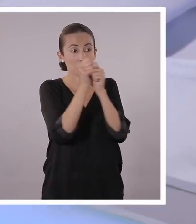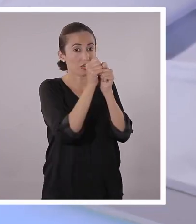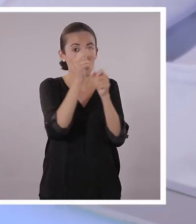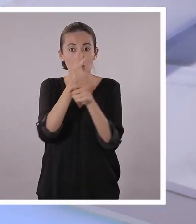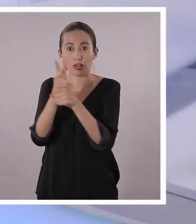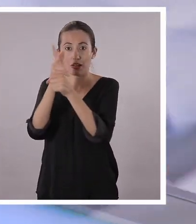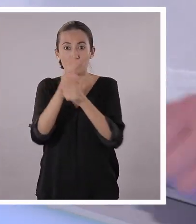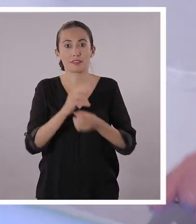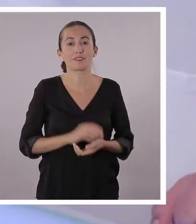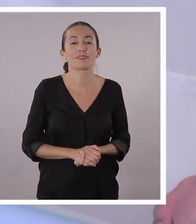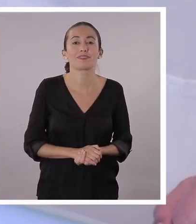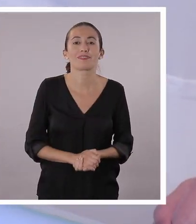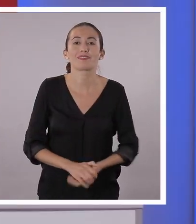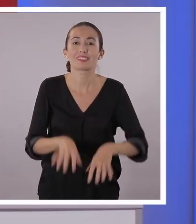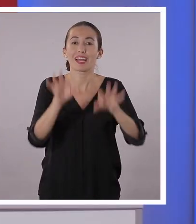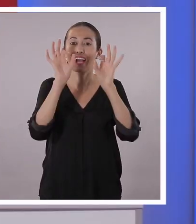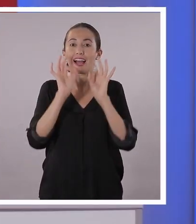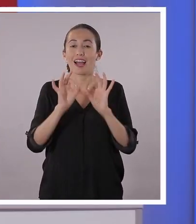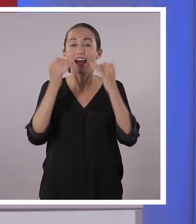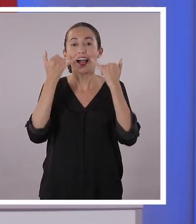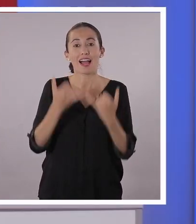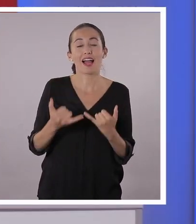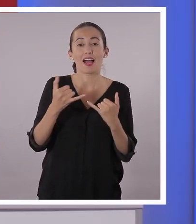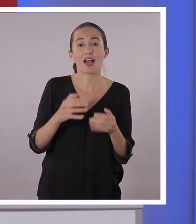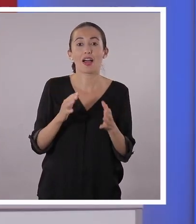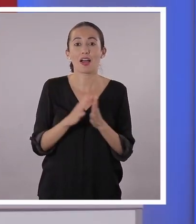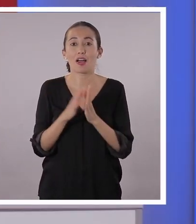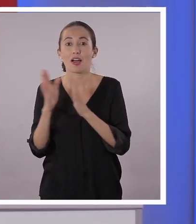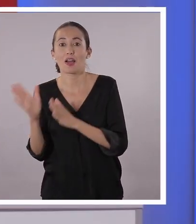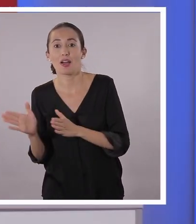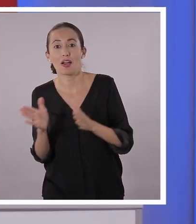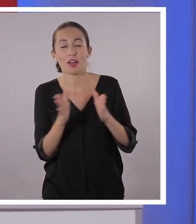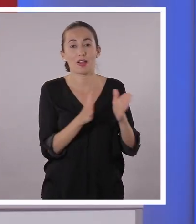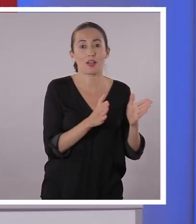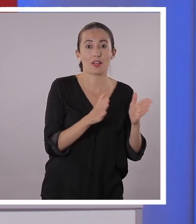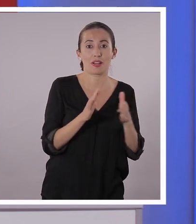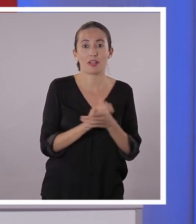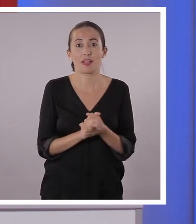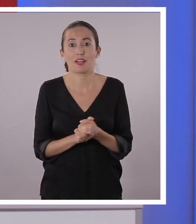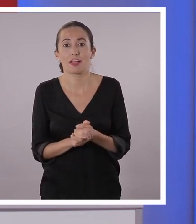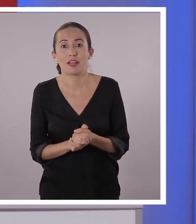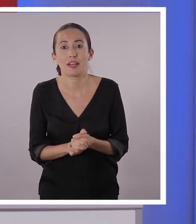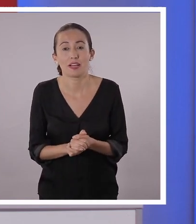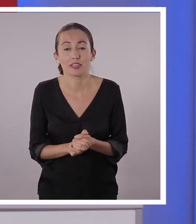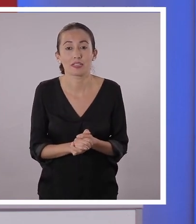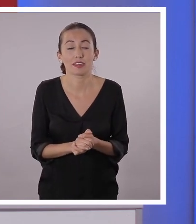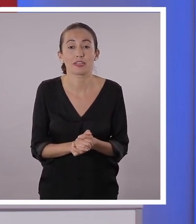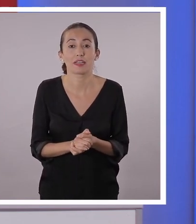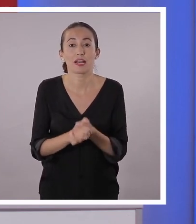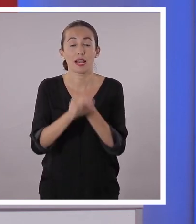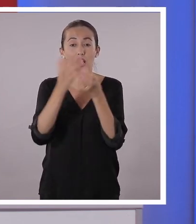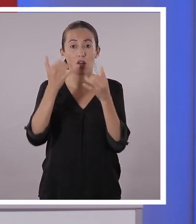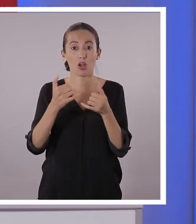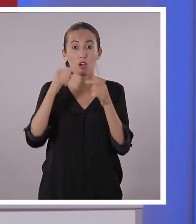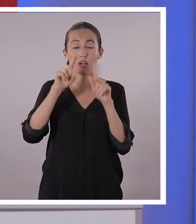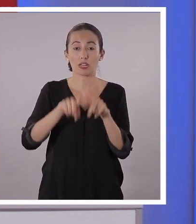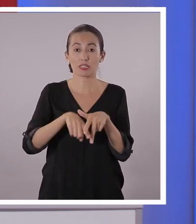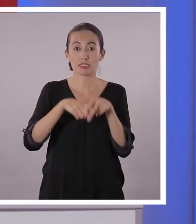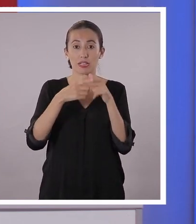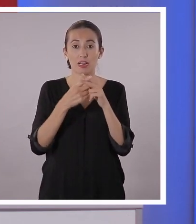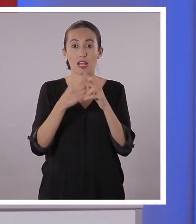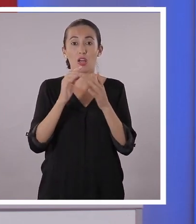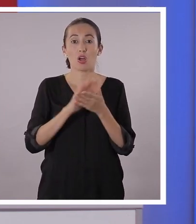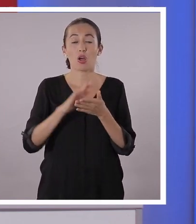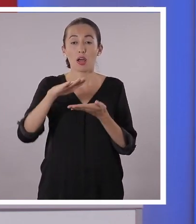nuestro celular y nuestro trípode. Perfecto, profe. Ahora, vamos a dejar de lado un ratito nuestro trípode para